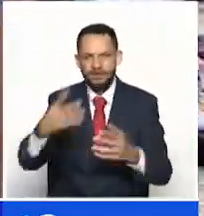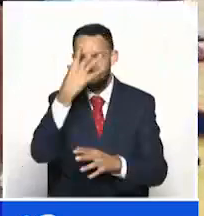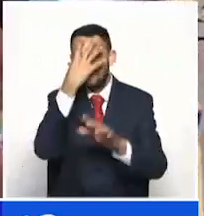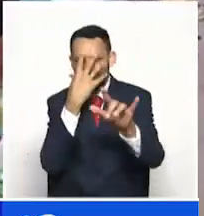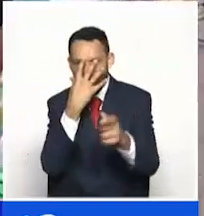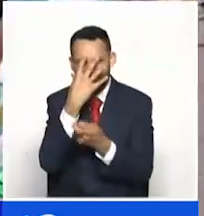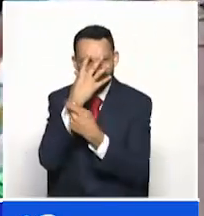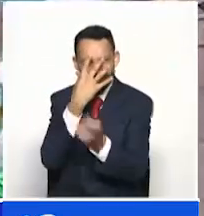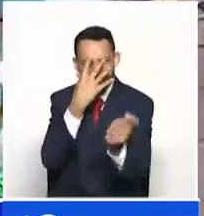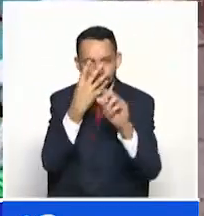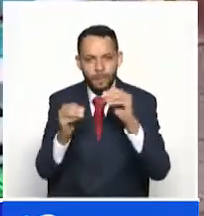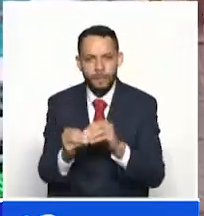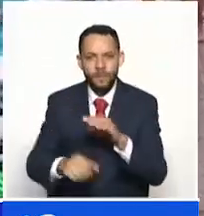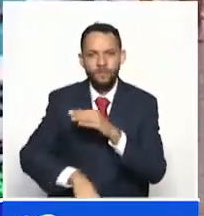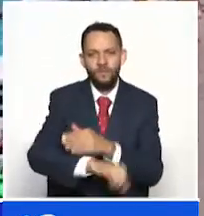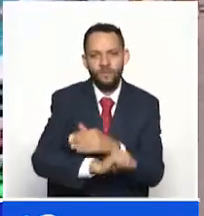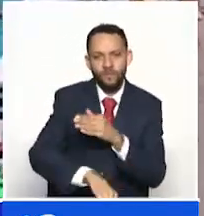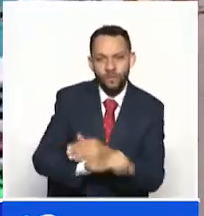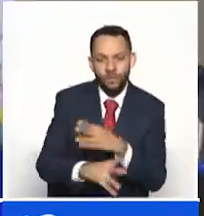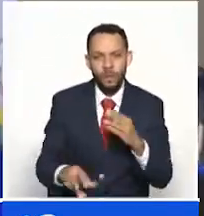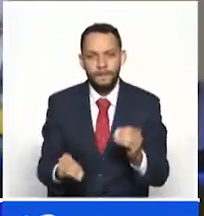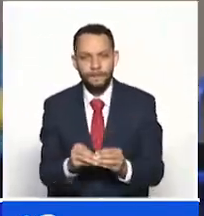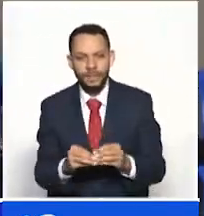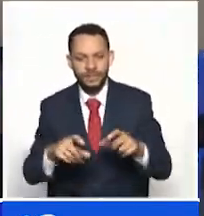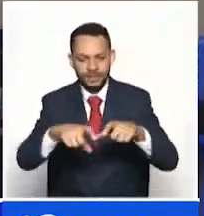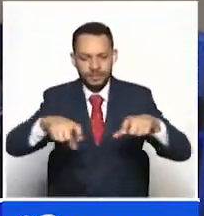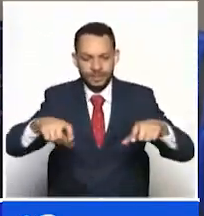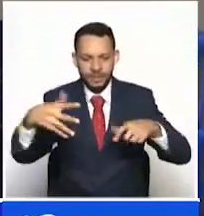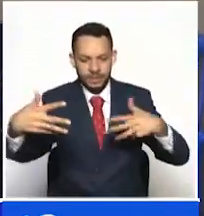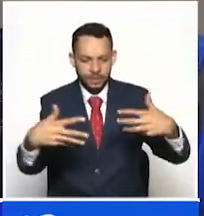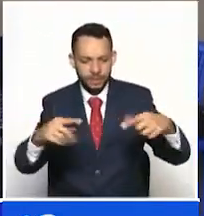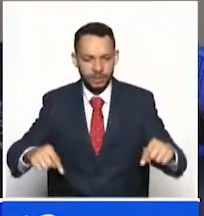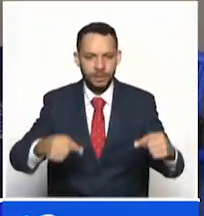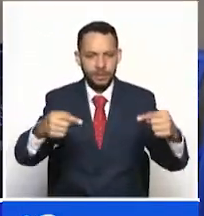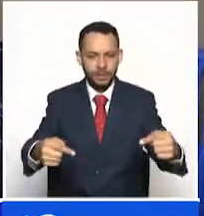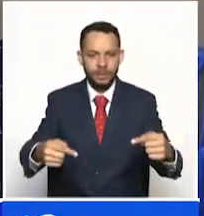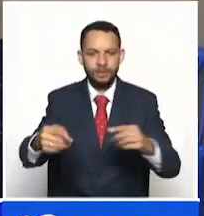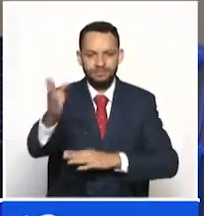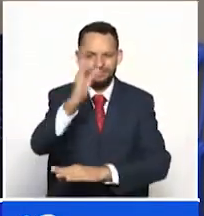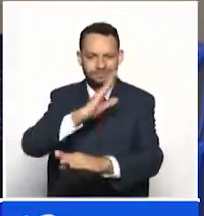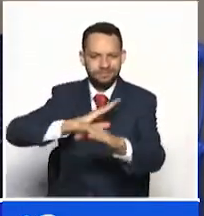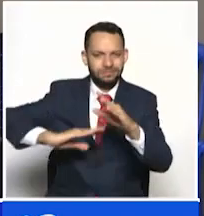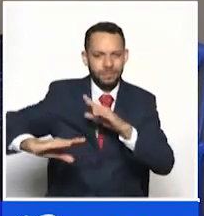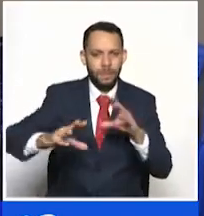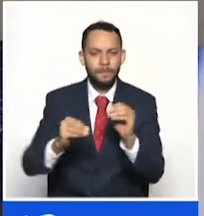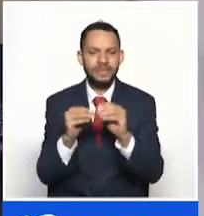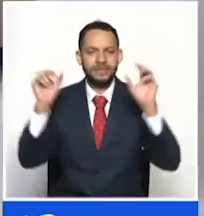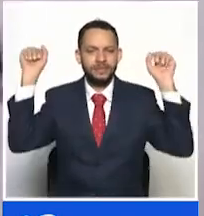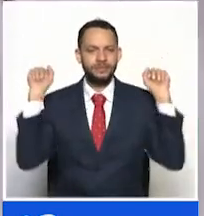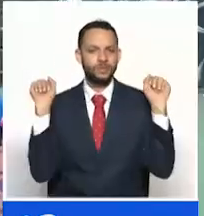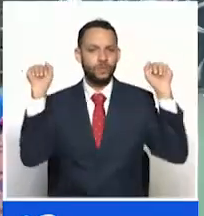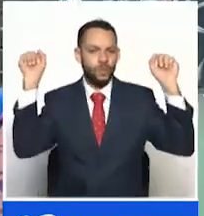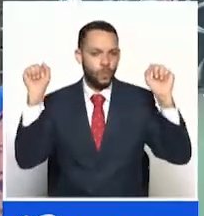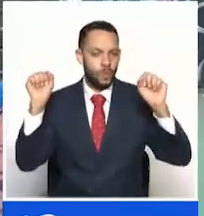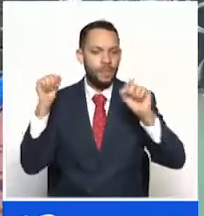fútbol, fútbol de salón, futsal, gimnasia, judo, levantamiento de pesas, lucha, triatlón,